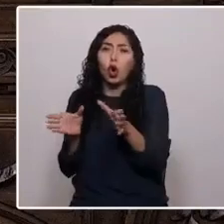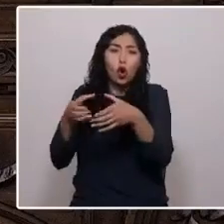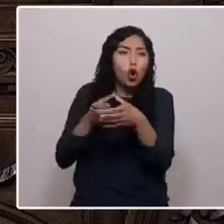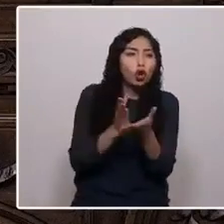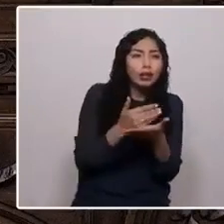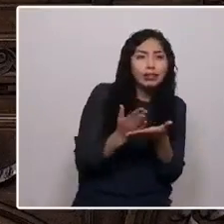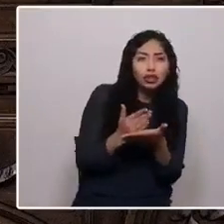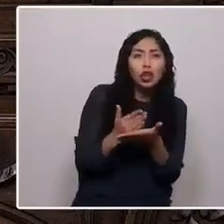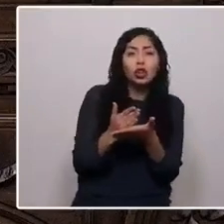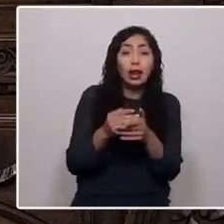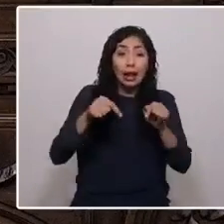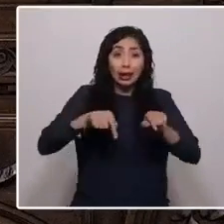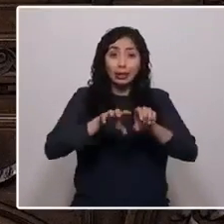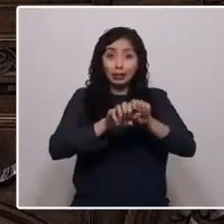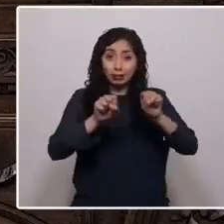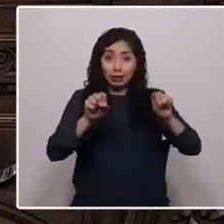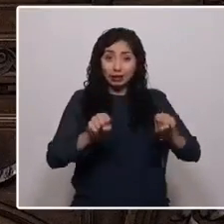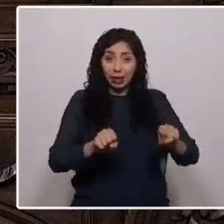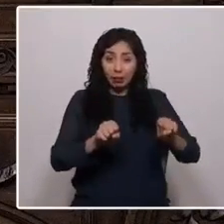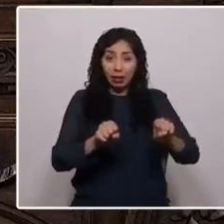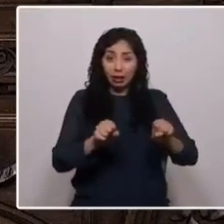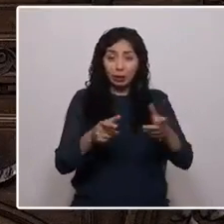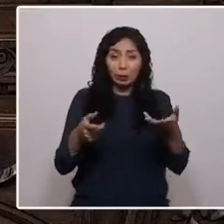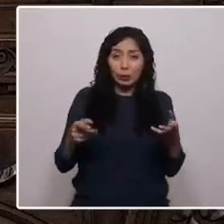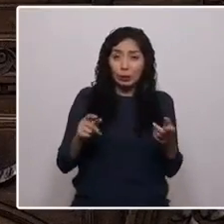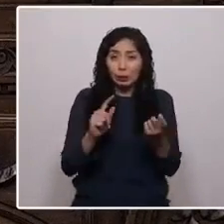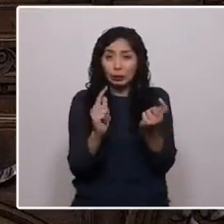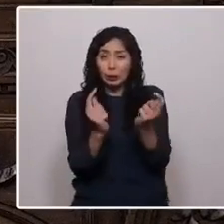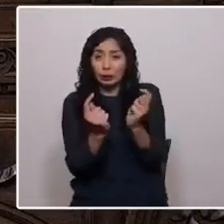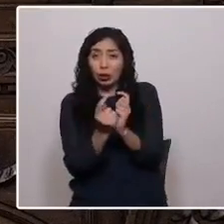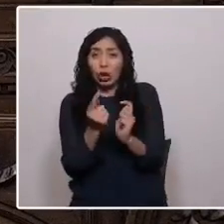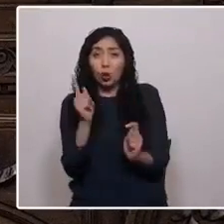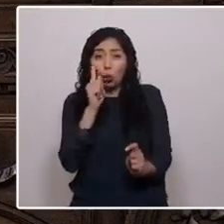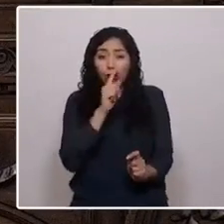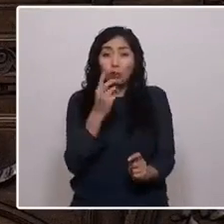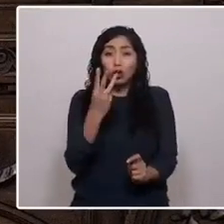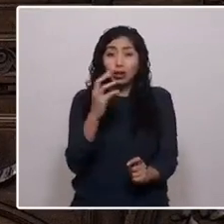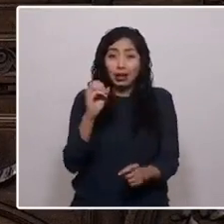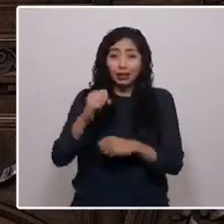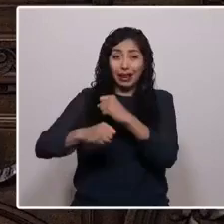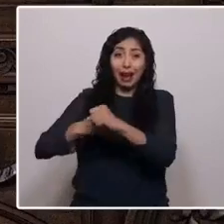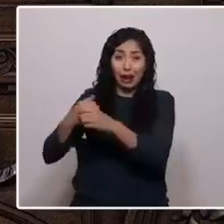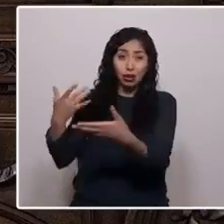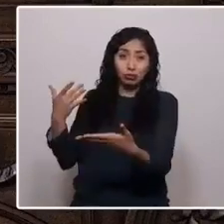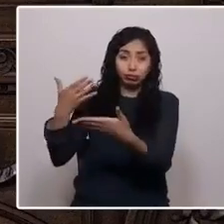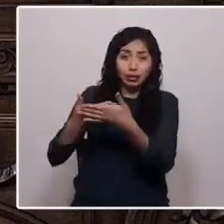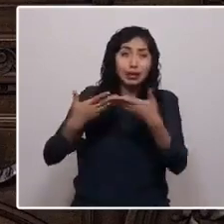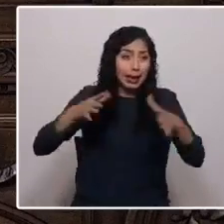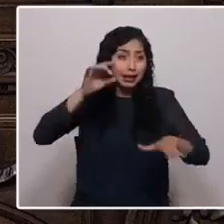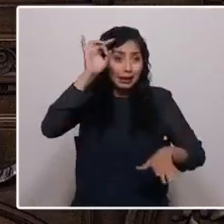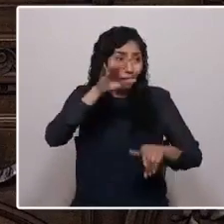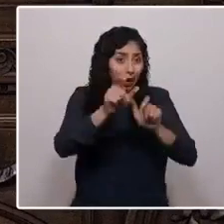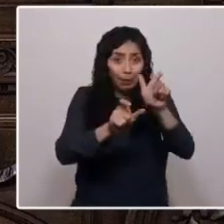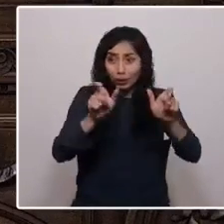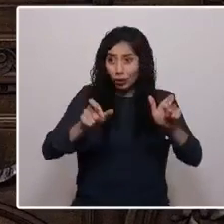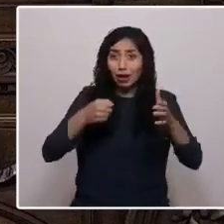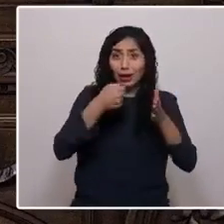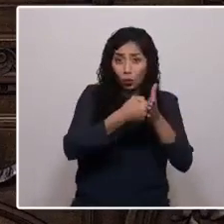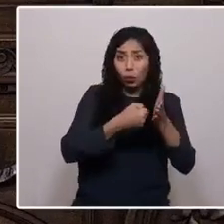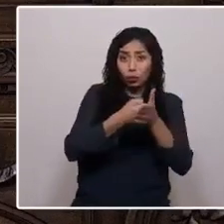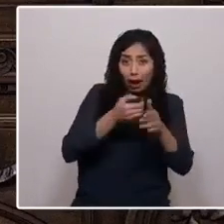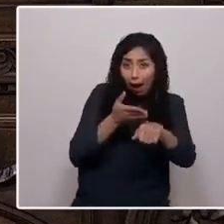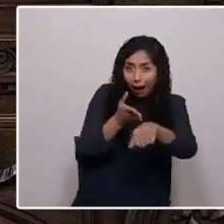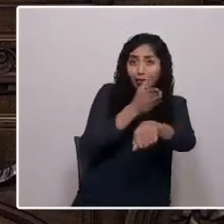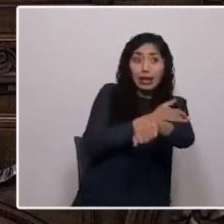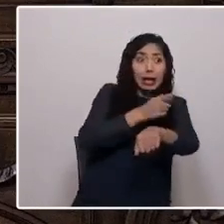este modelo a contrapelo de los gobiernos de los últimos 30 años. Lo saben los y las luchadoras que nos anteceden, que recuperaron